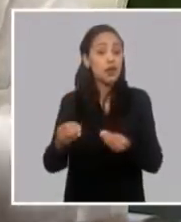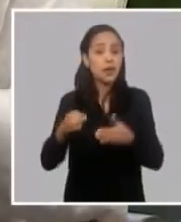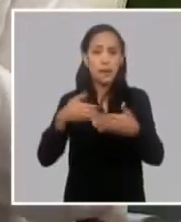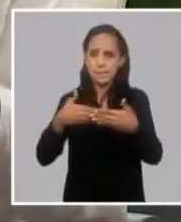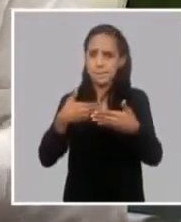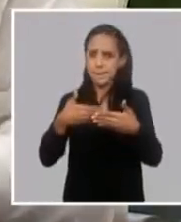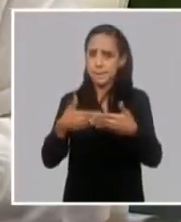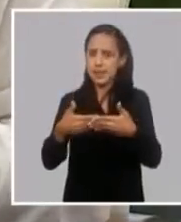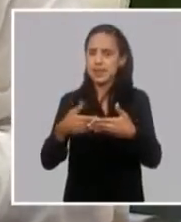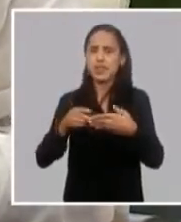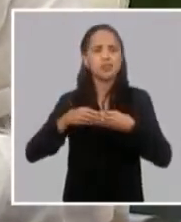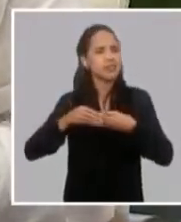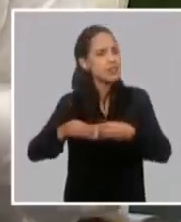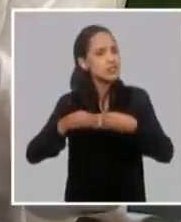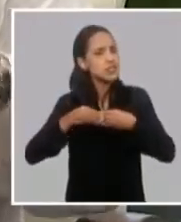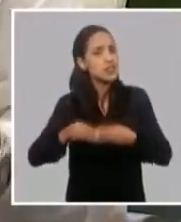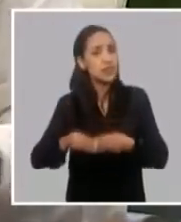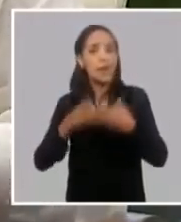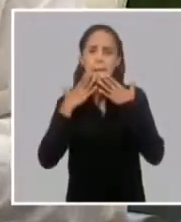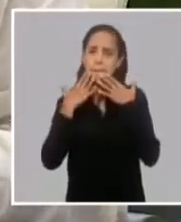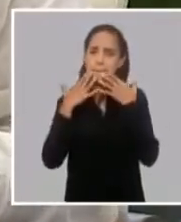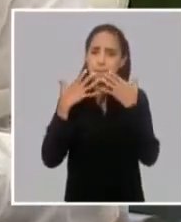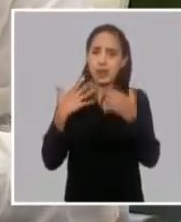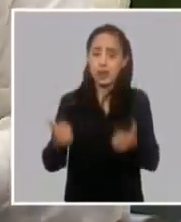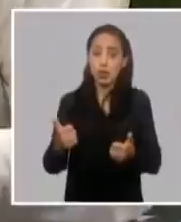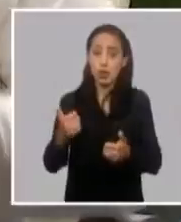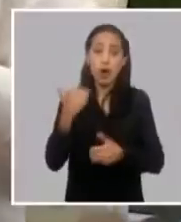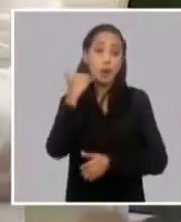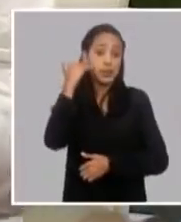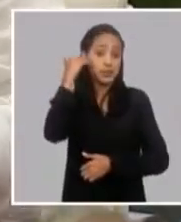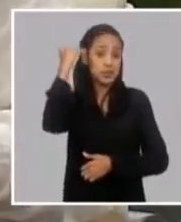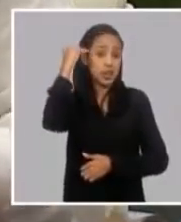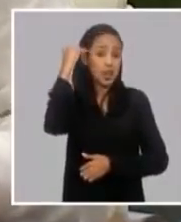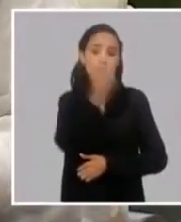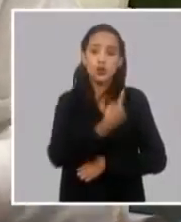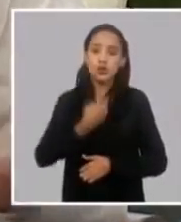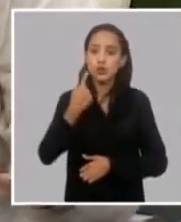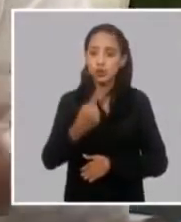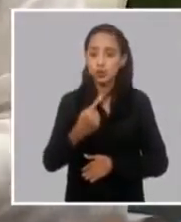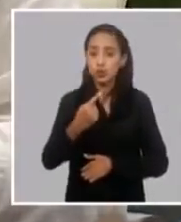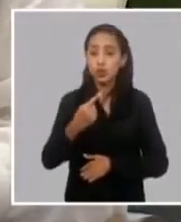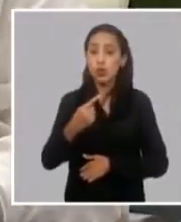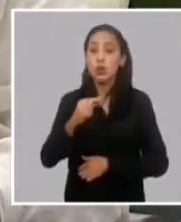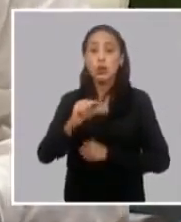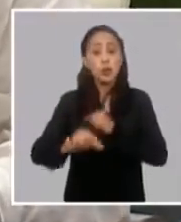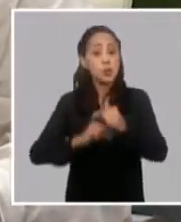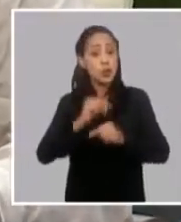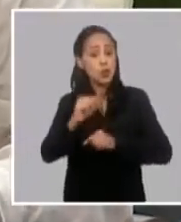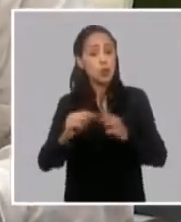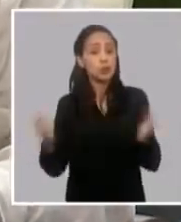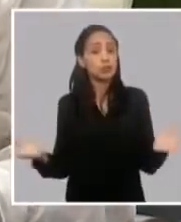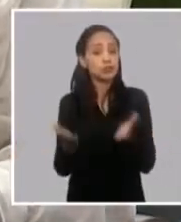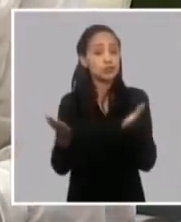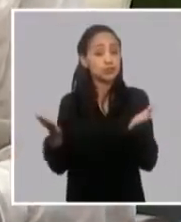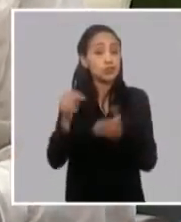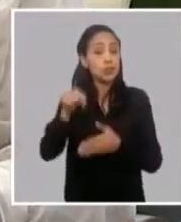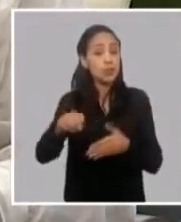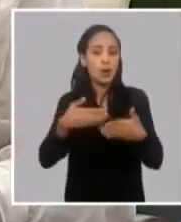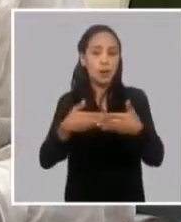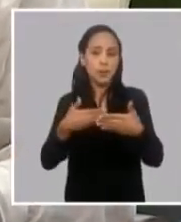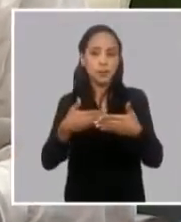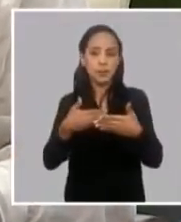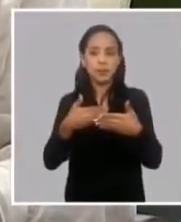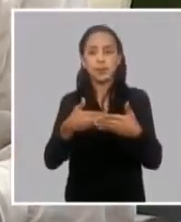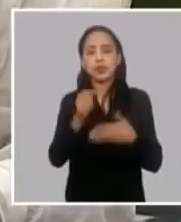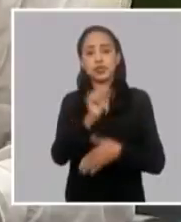dinamismo mayor flexibilidad mayor capacidad y vamos a avanzar en ese papel predominante que tiene que jugar nuestra empresa estatal